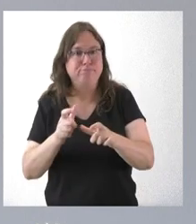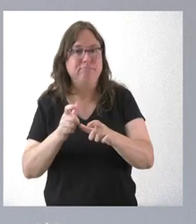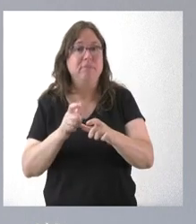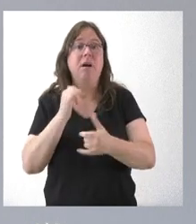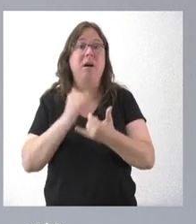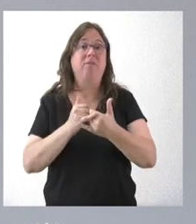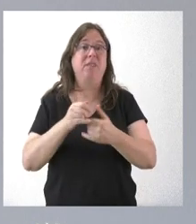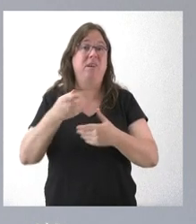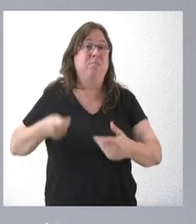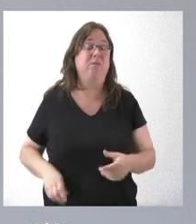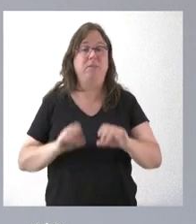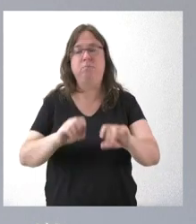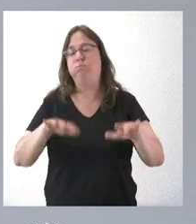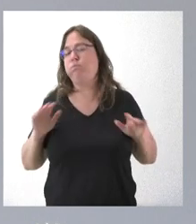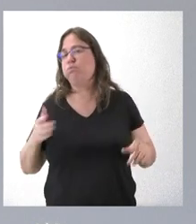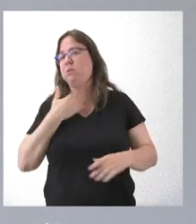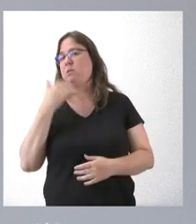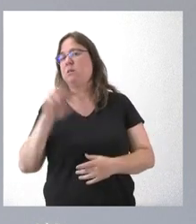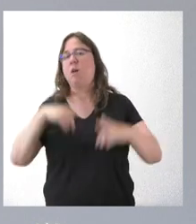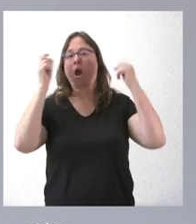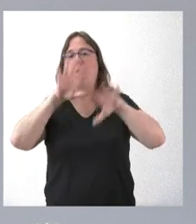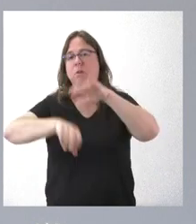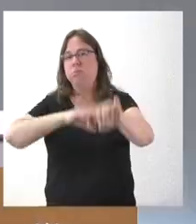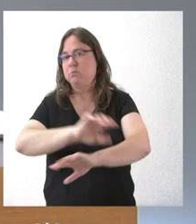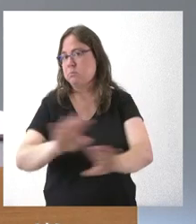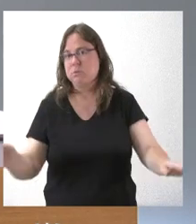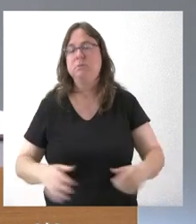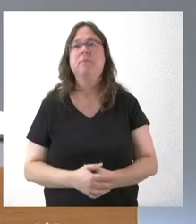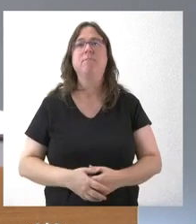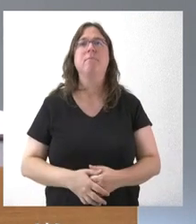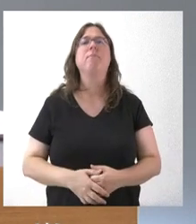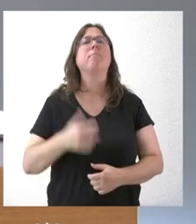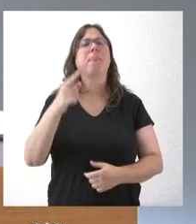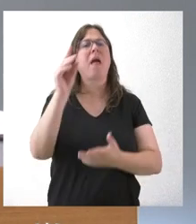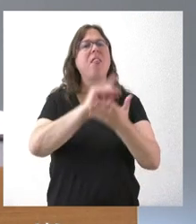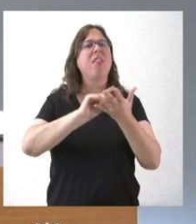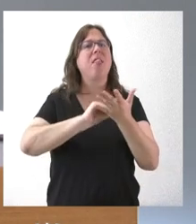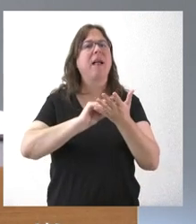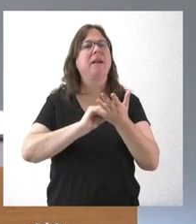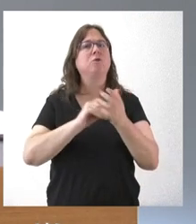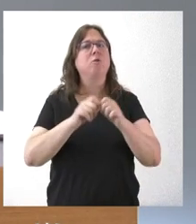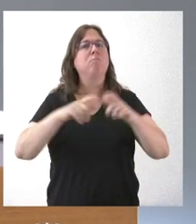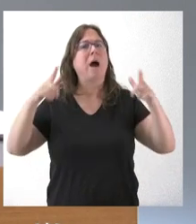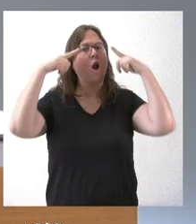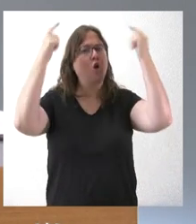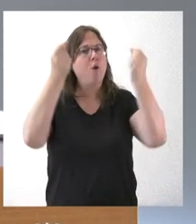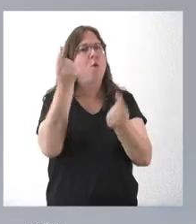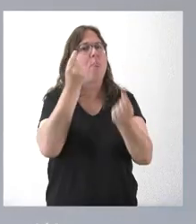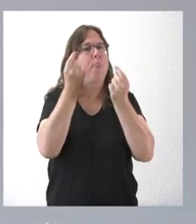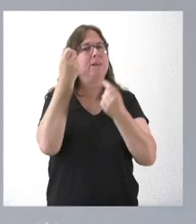las explotaciones en extensivo por parte de ganaderos y ganaderos en Castilla y León. ¿Tienen cuantificados los datos de aumento de la población del lobo en Castilla y León?